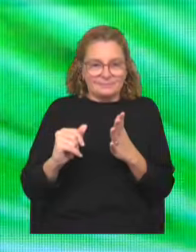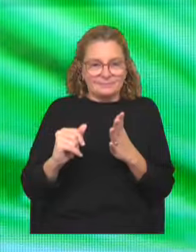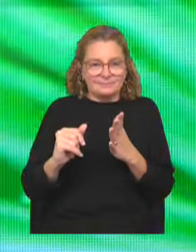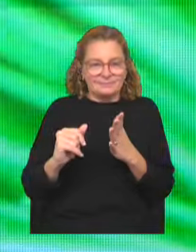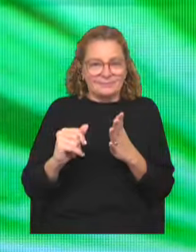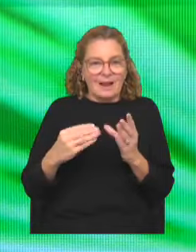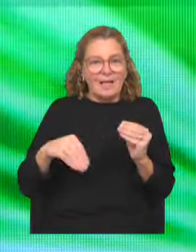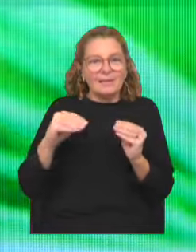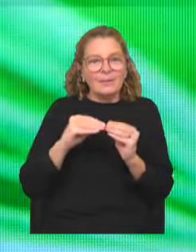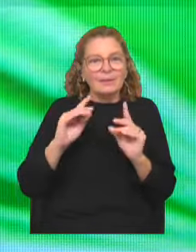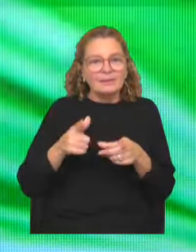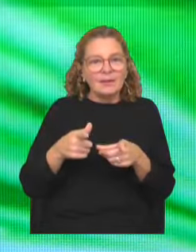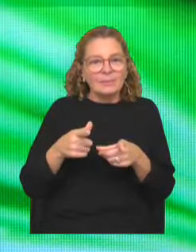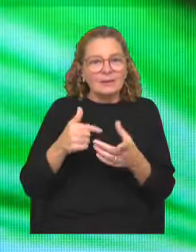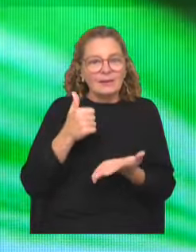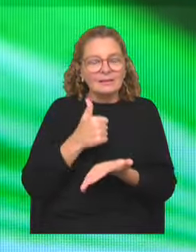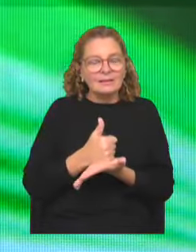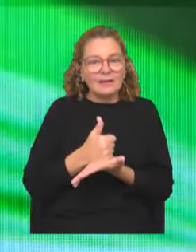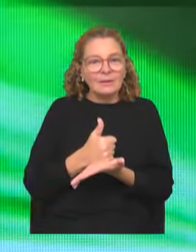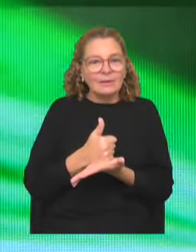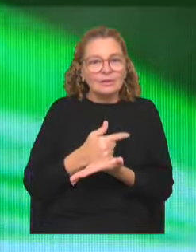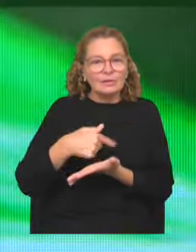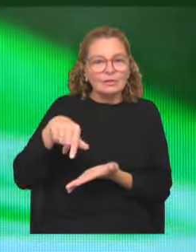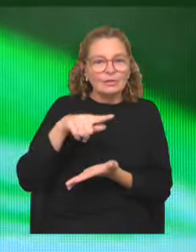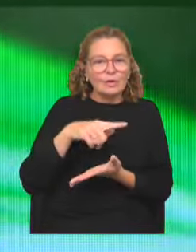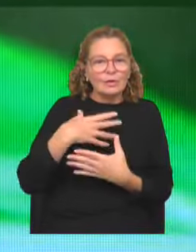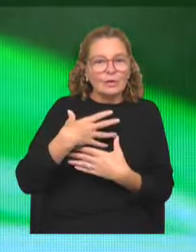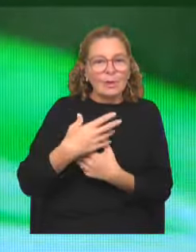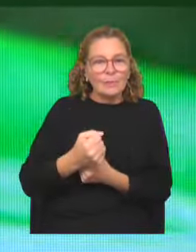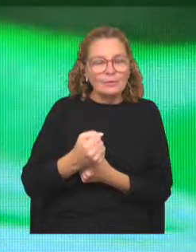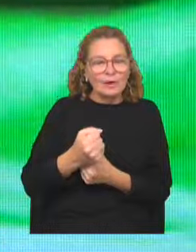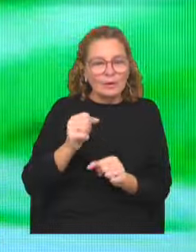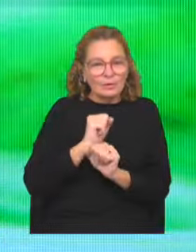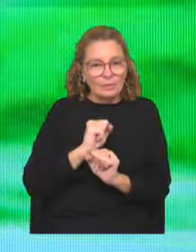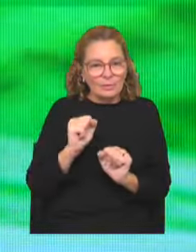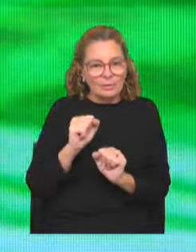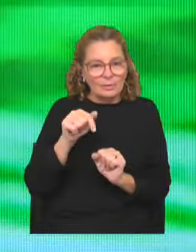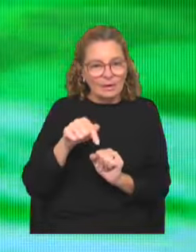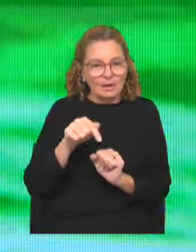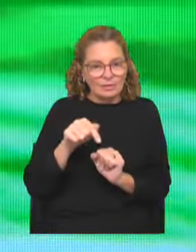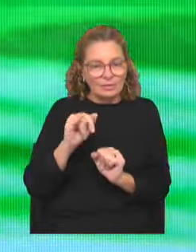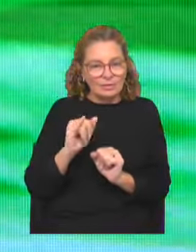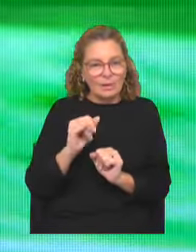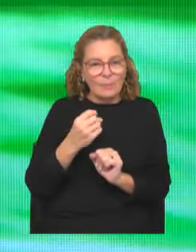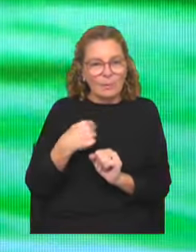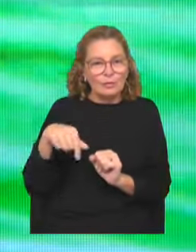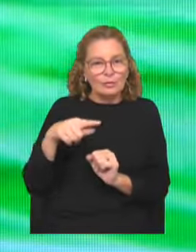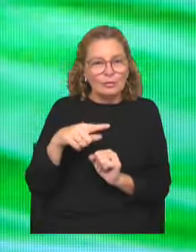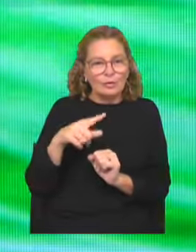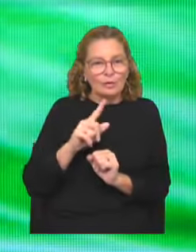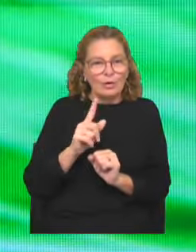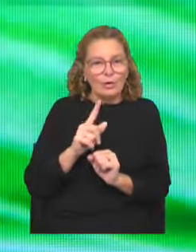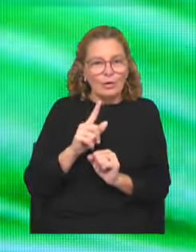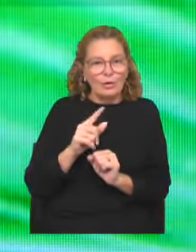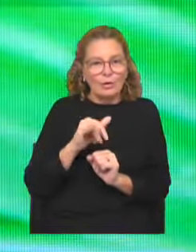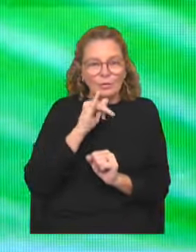Y además también estaban presentes todos los que nos apoyaron e hicieron posible que esto fuera. Porque nosotros no contamos